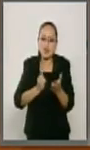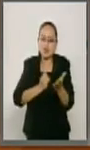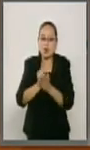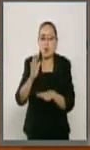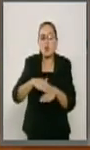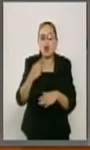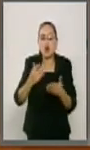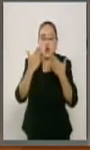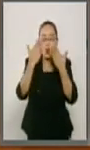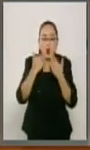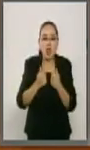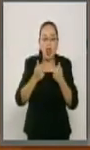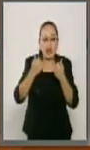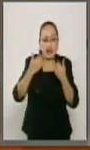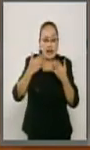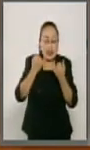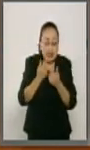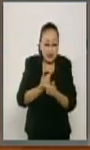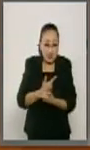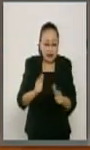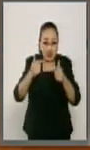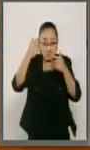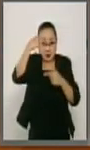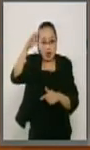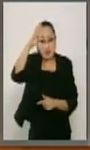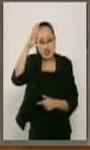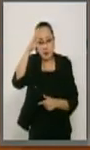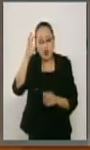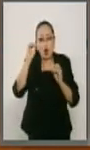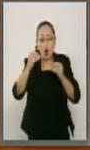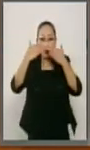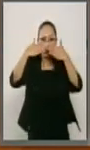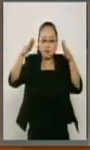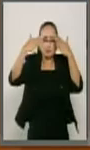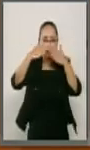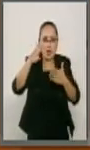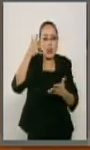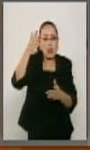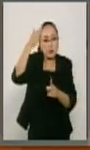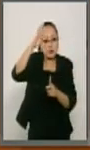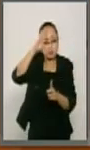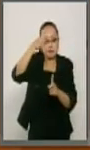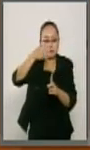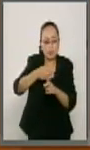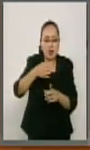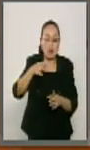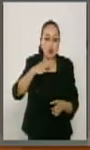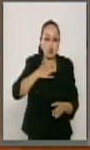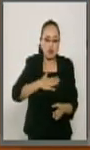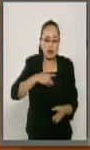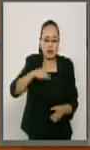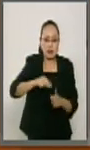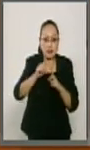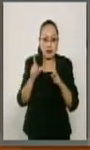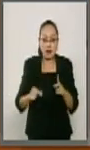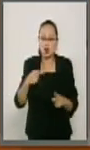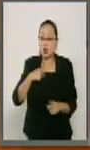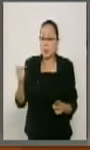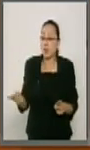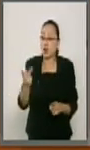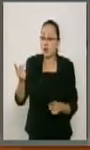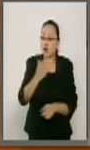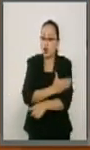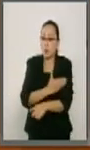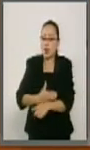libertad de pensamiento y la apertura que deben de revestir. Yo les pregunto, compañeros, si creen